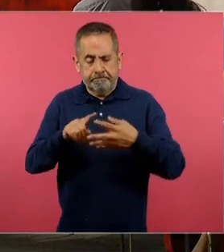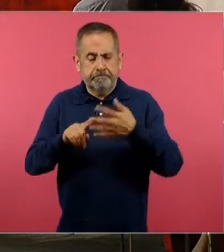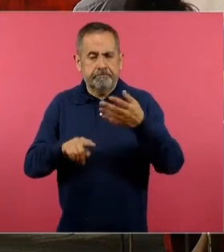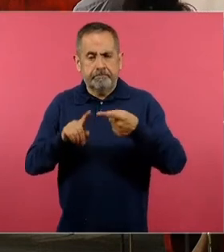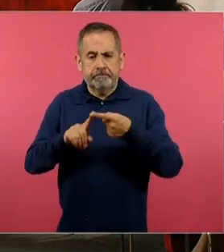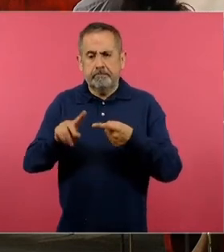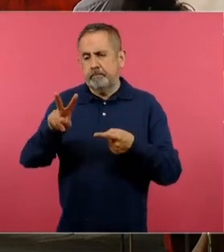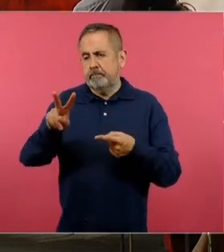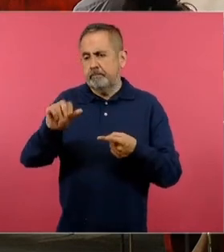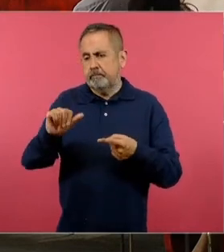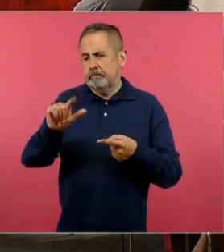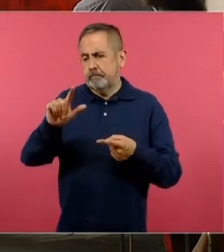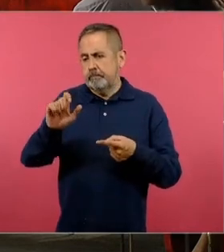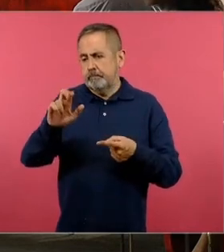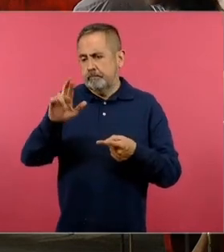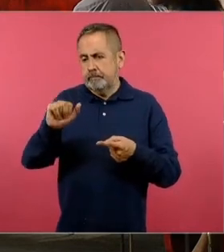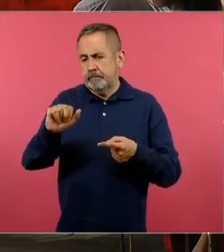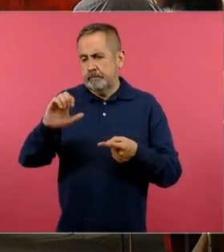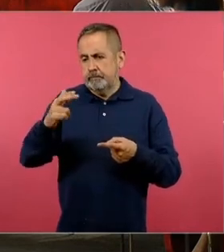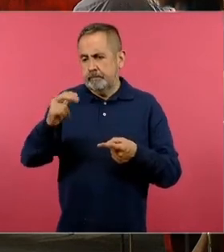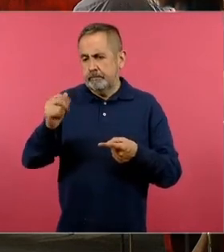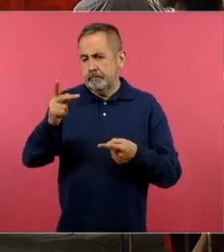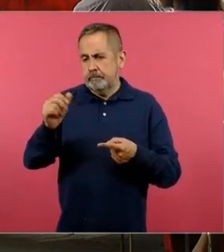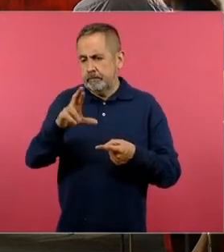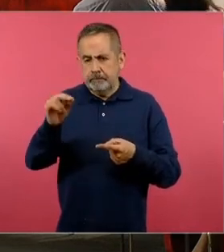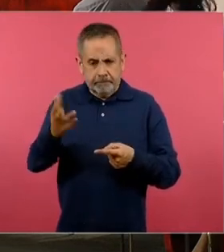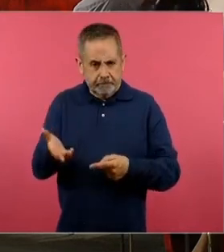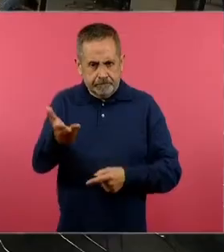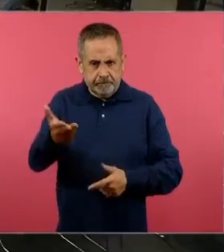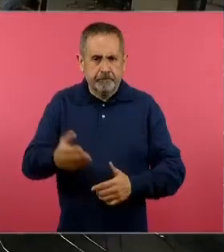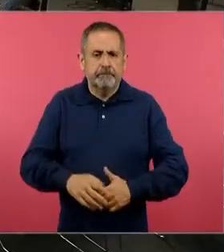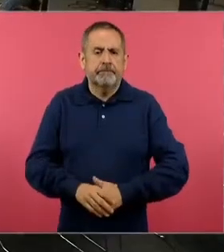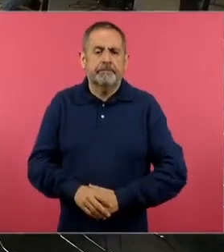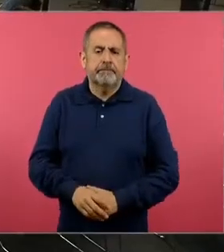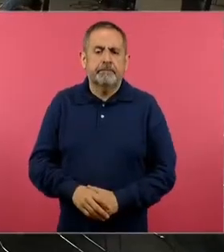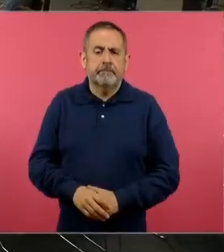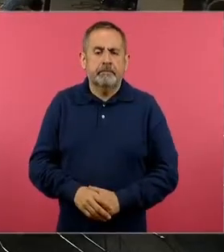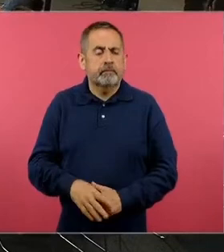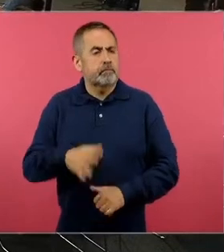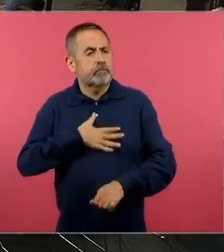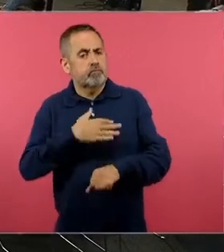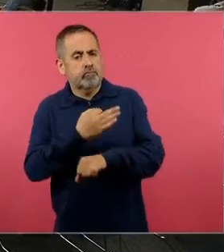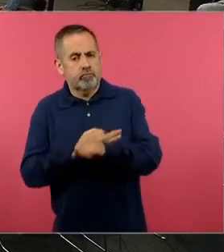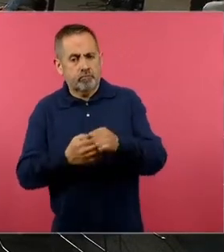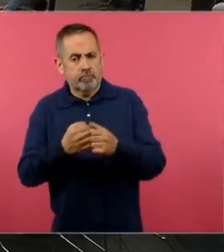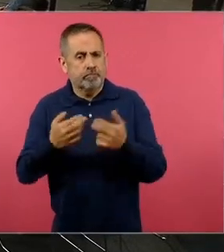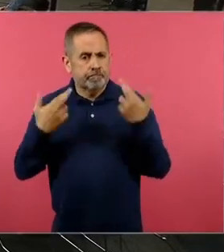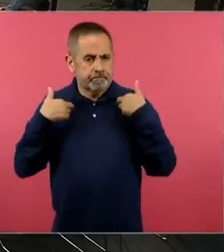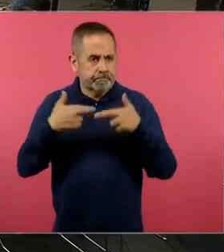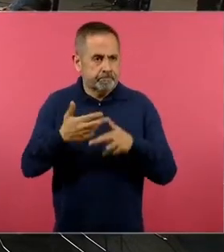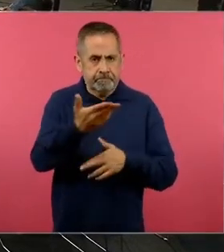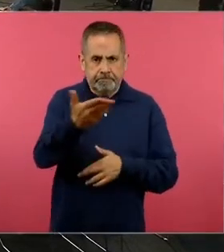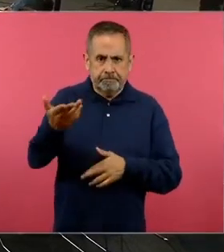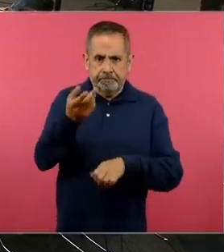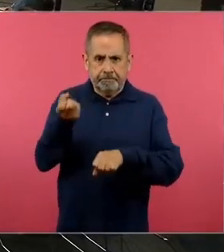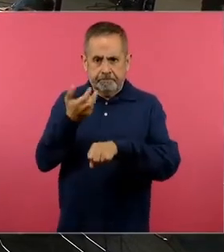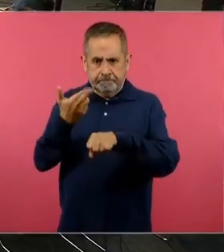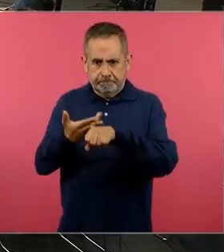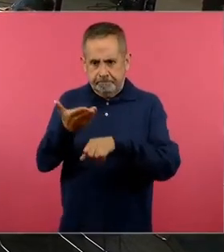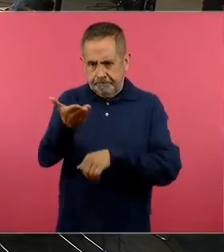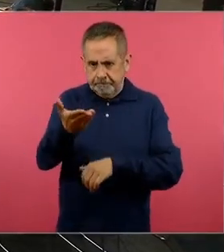Valeria Chaparro de 24 horas buenas tardes docente secretaria gracias